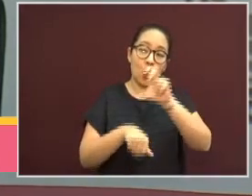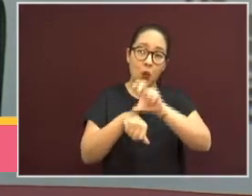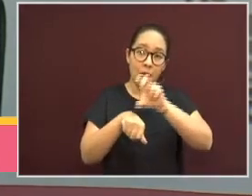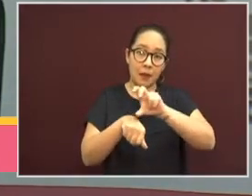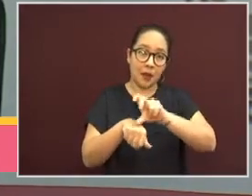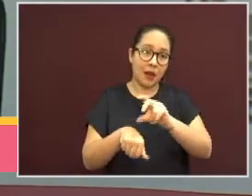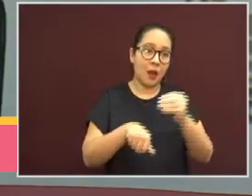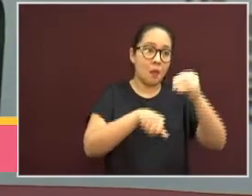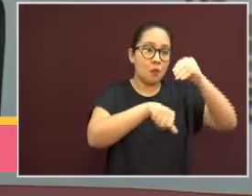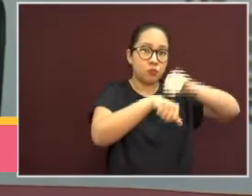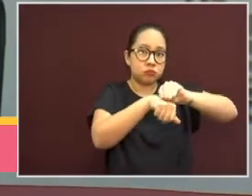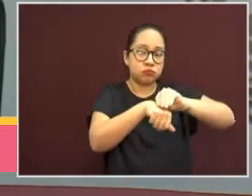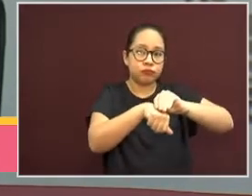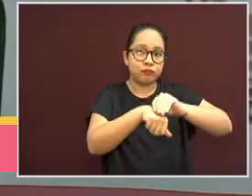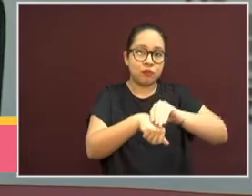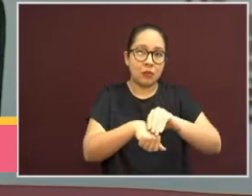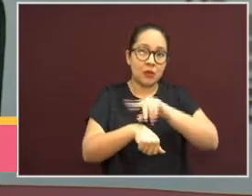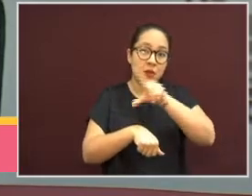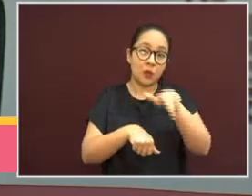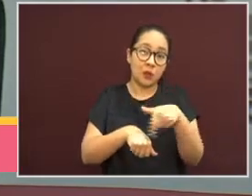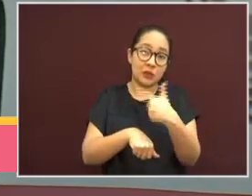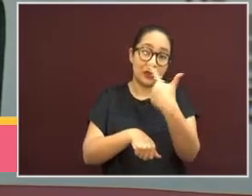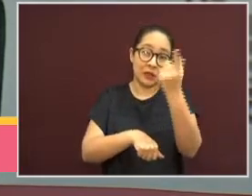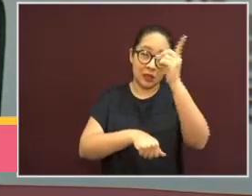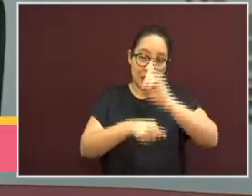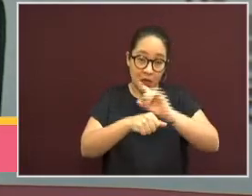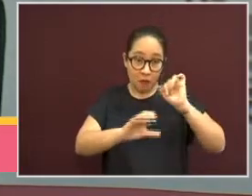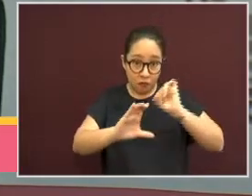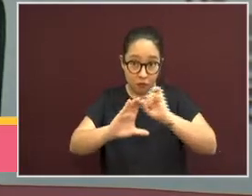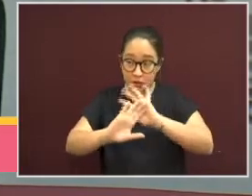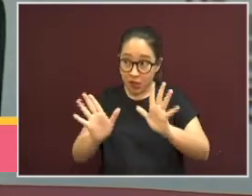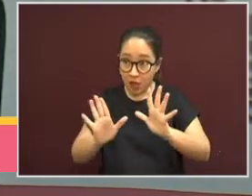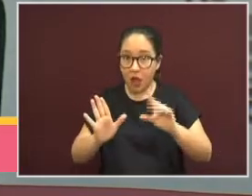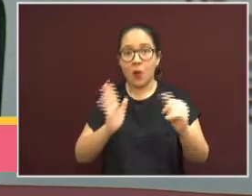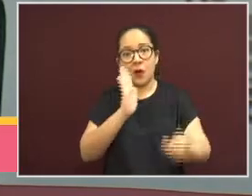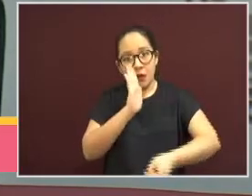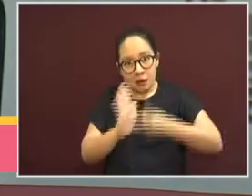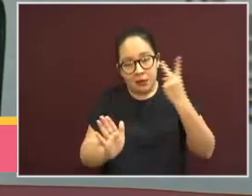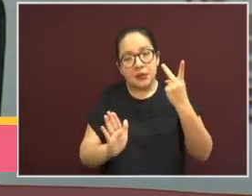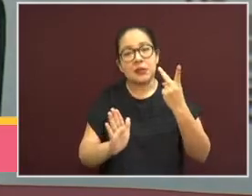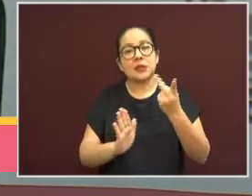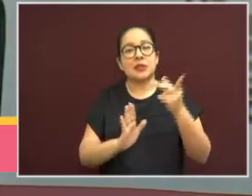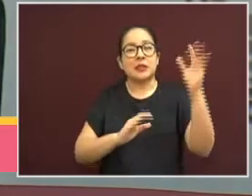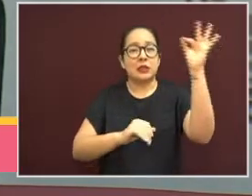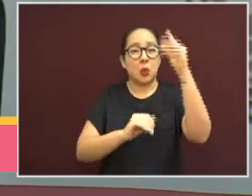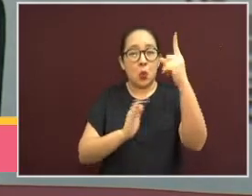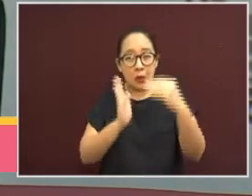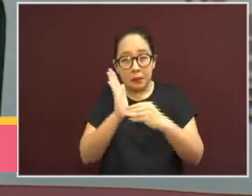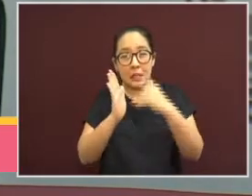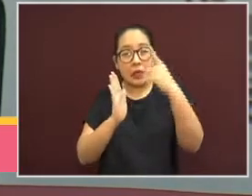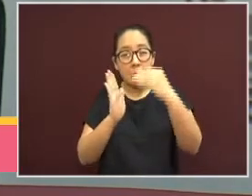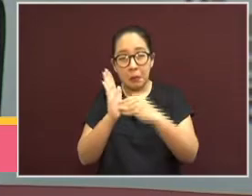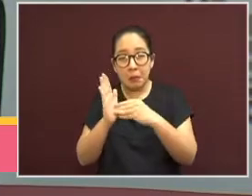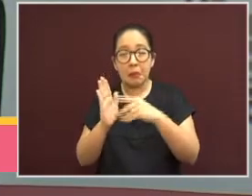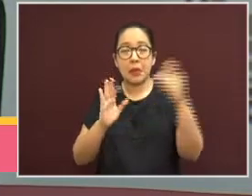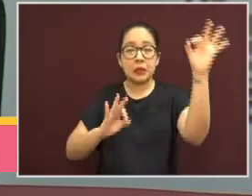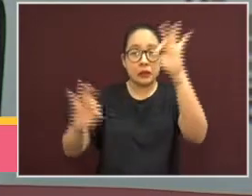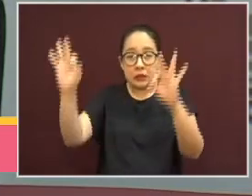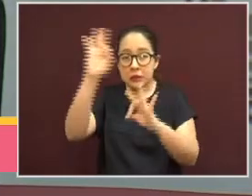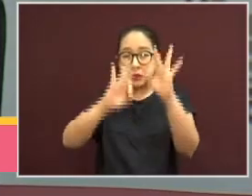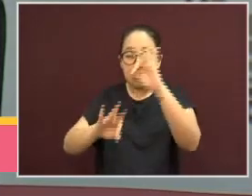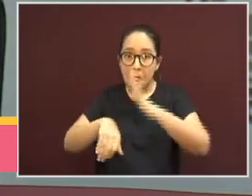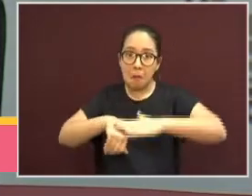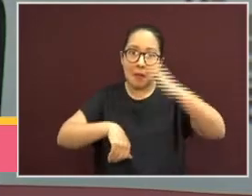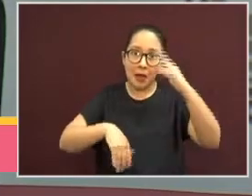estamos esperando que después de 7 días de haber fumigado, estén volando nuevamente decenas de miles de